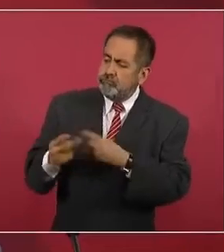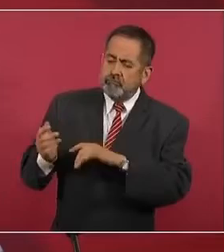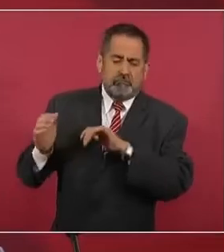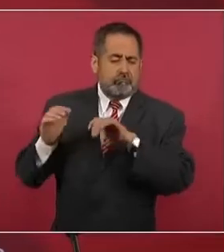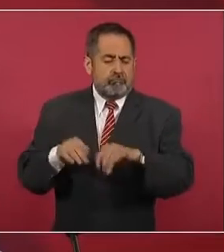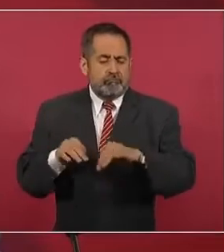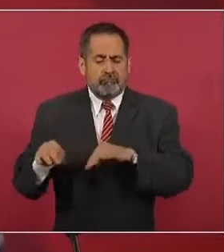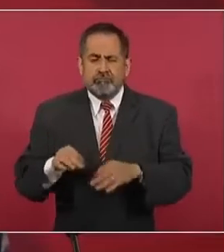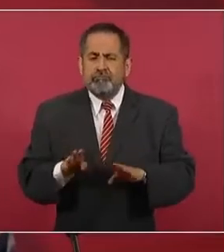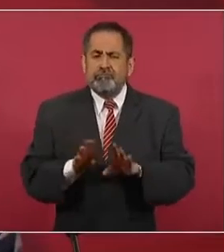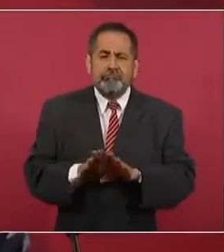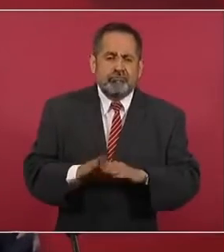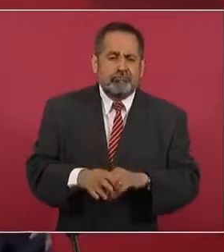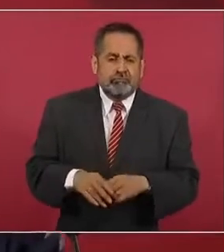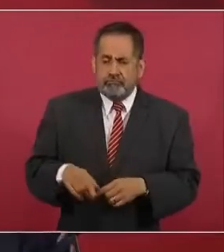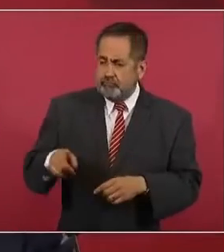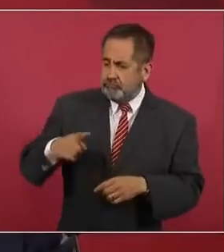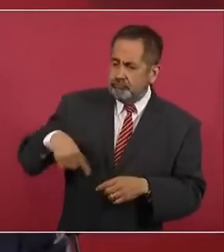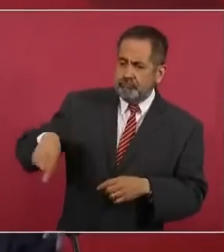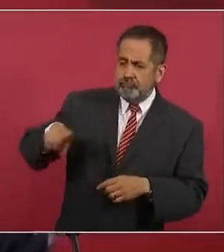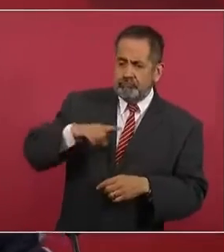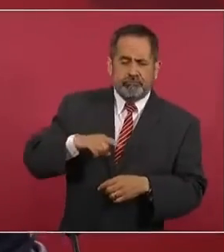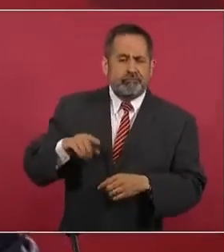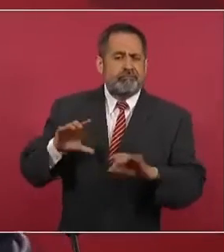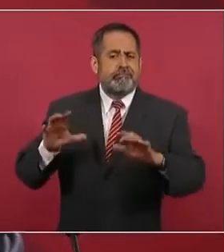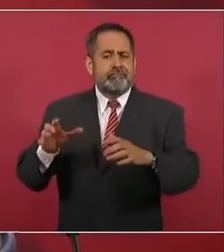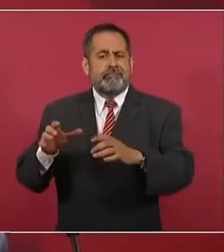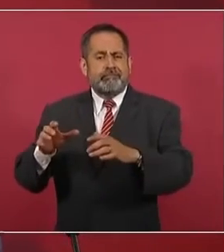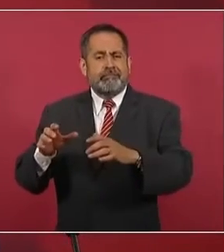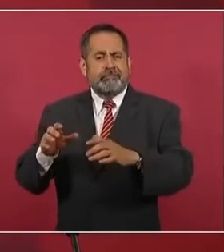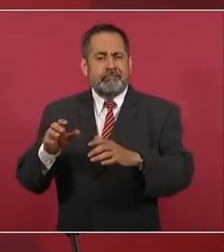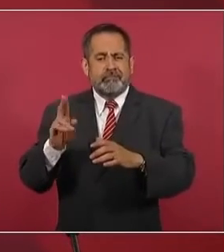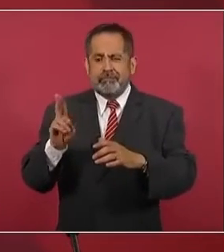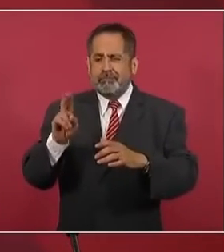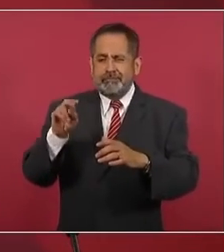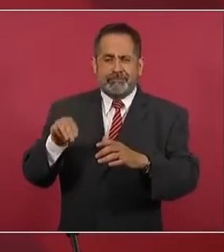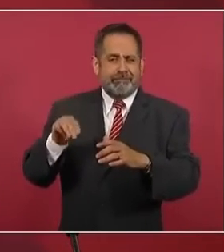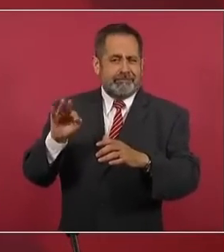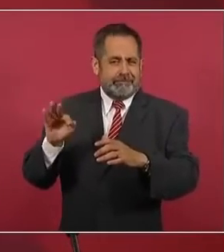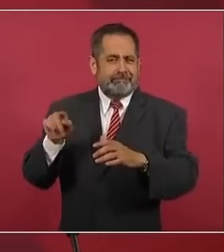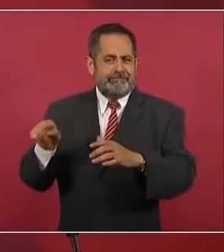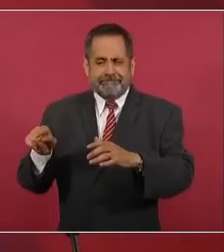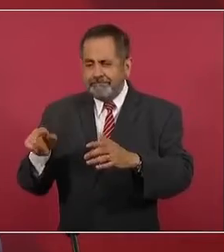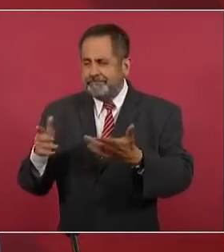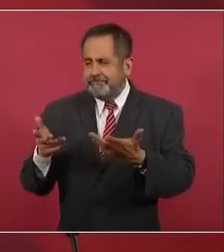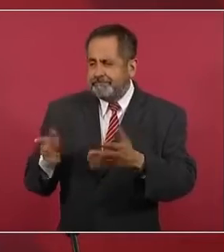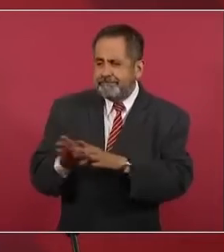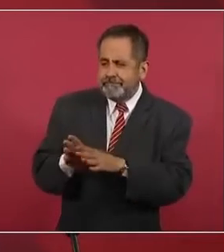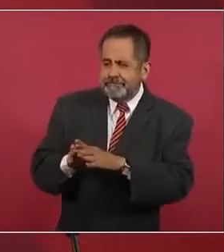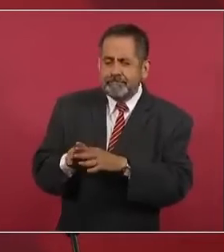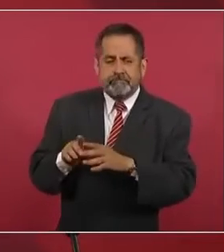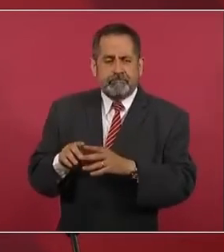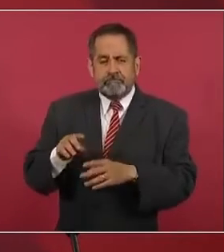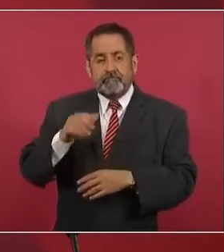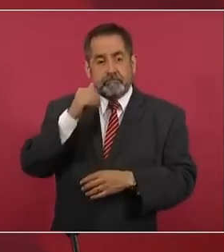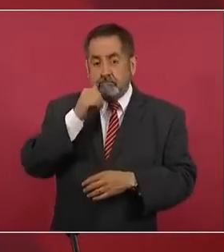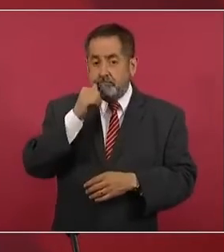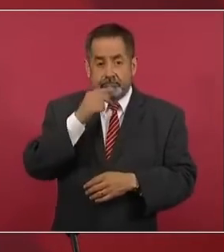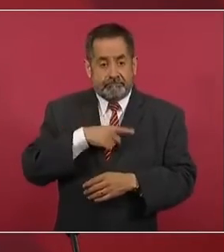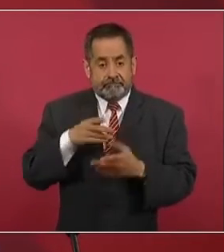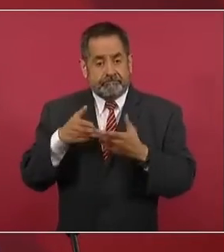cómo deben de trabajar las unidades médicas, los centros de salud los fines de semana,